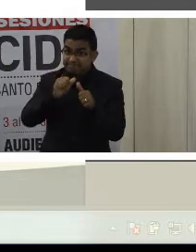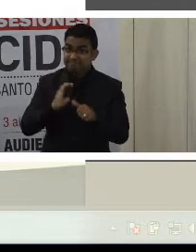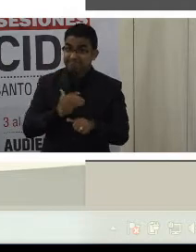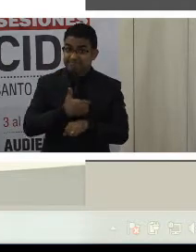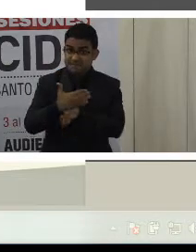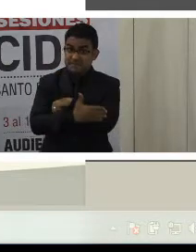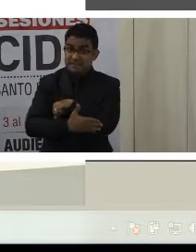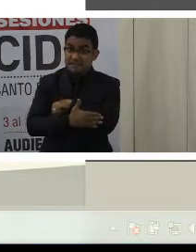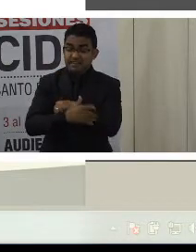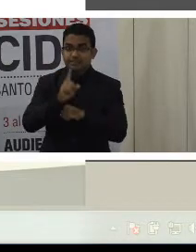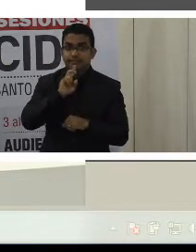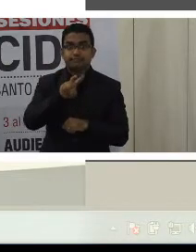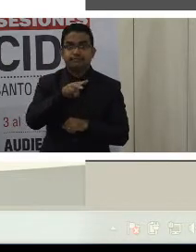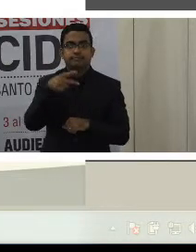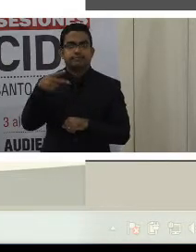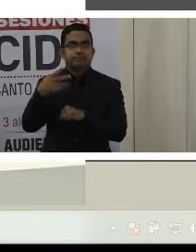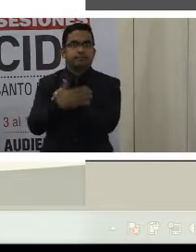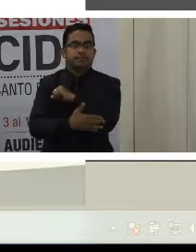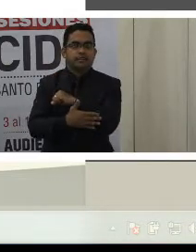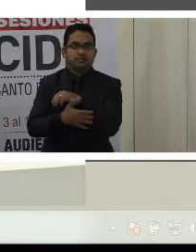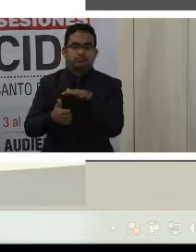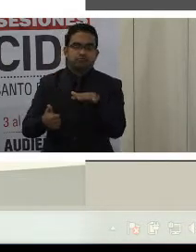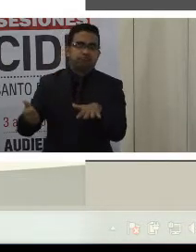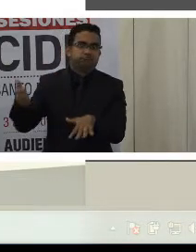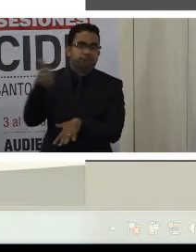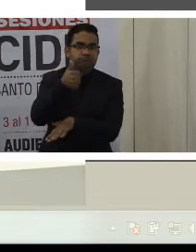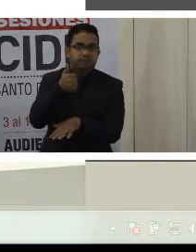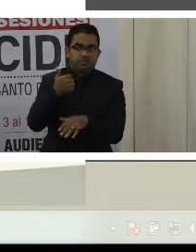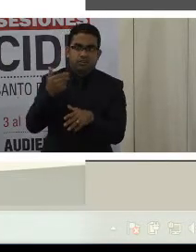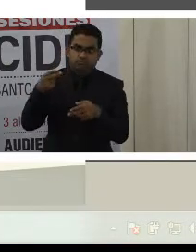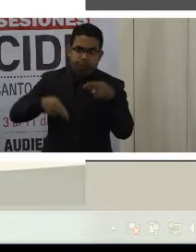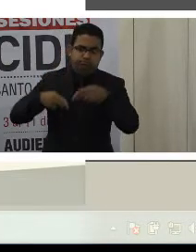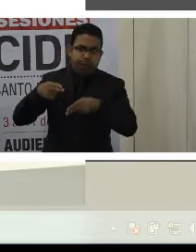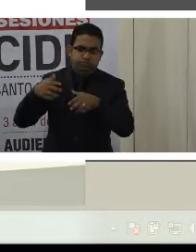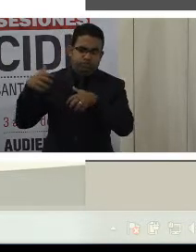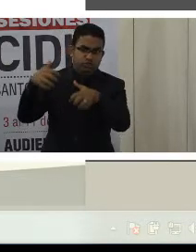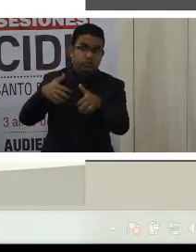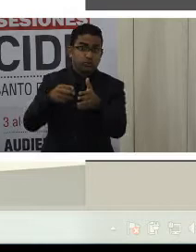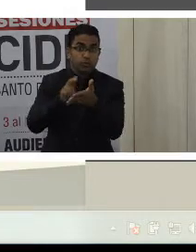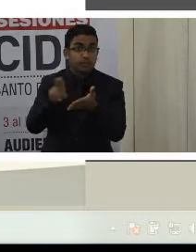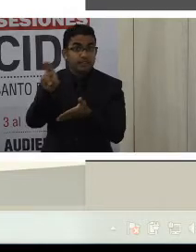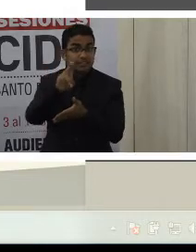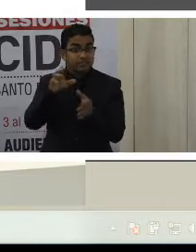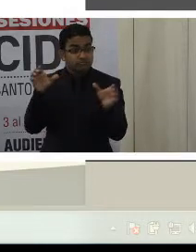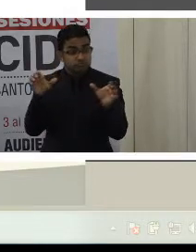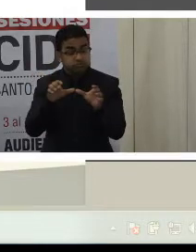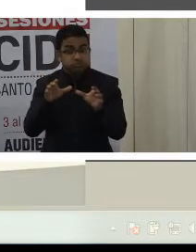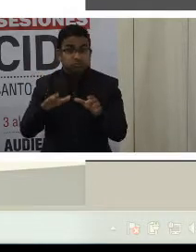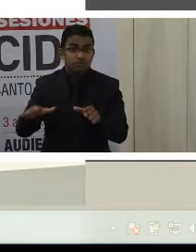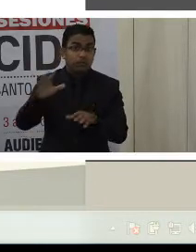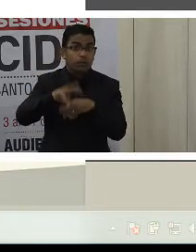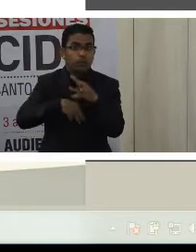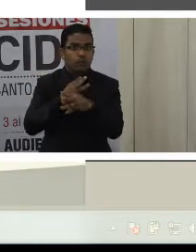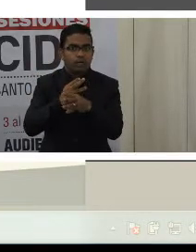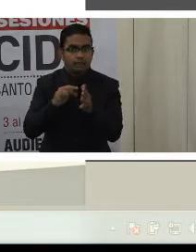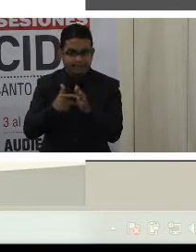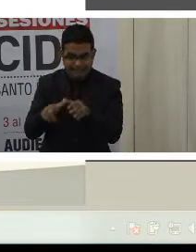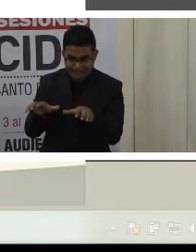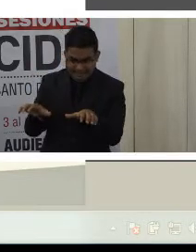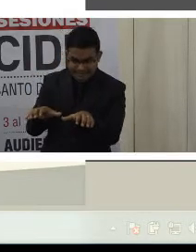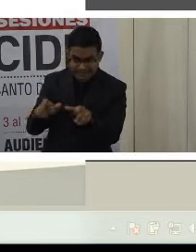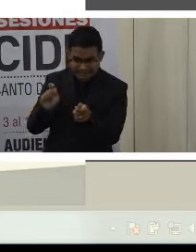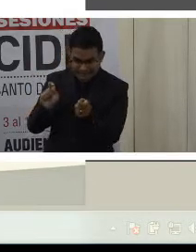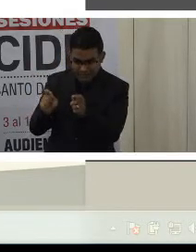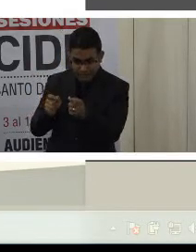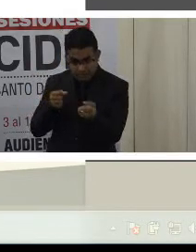el segundo país de nuestro continente con mayor matrícula universitaria y el quinto en el mundo, por lo cual estas acciones tienen un impacto